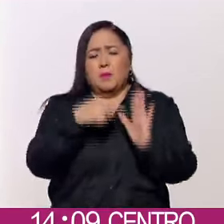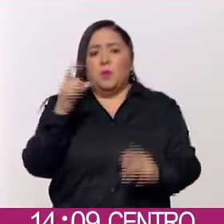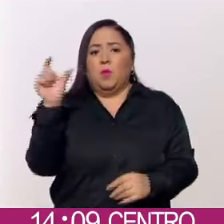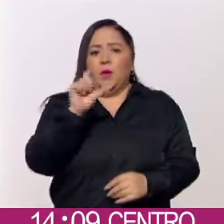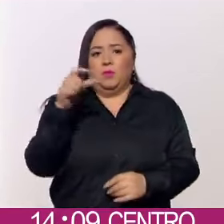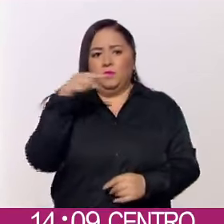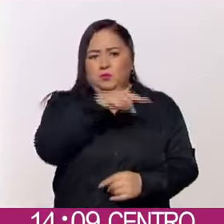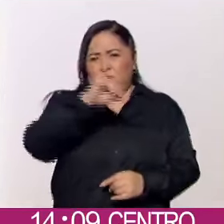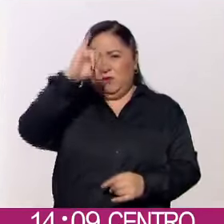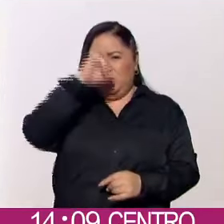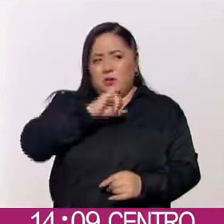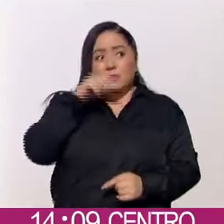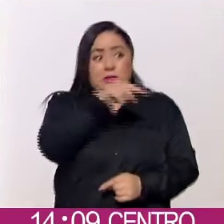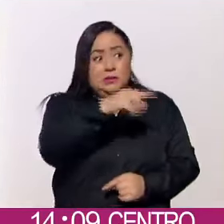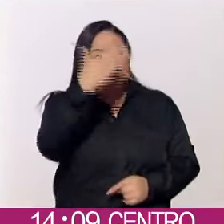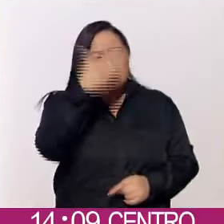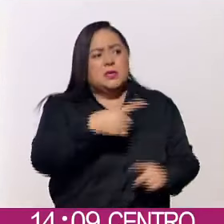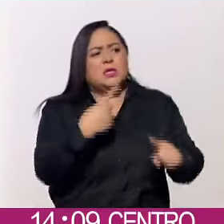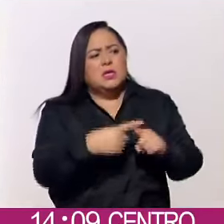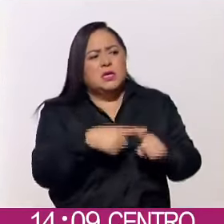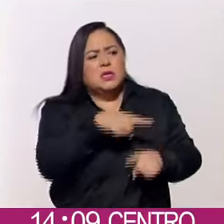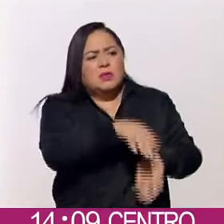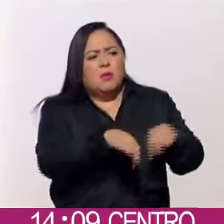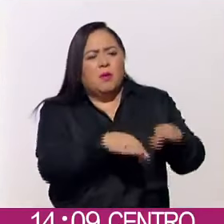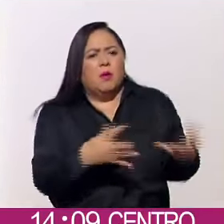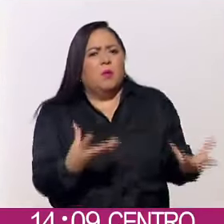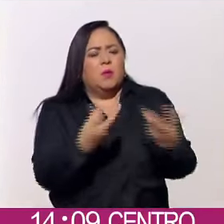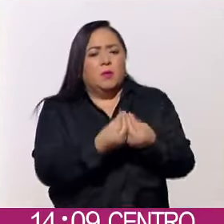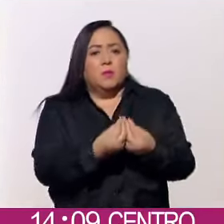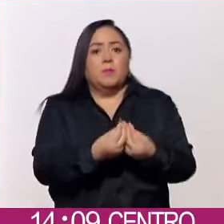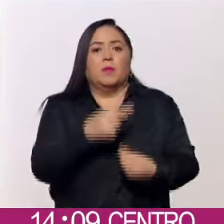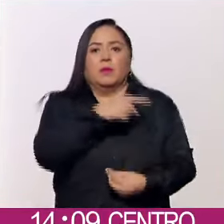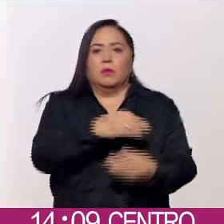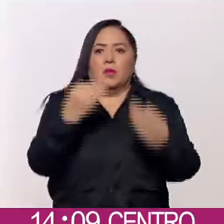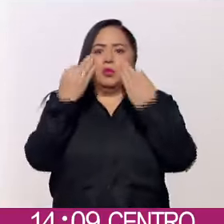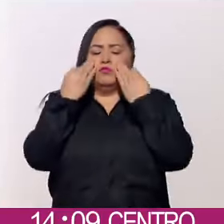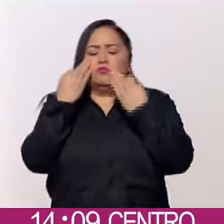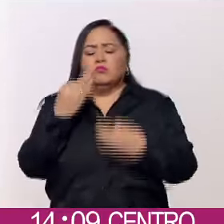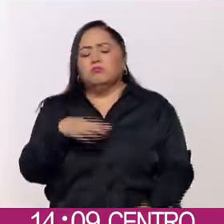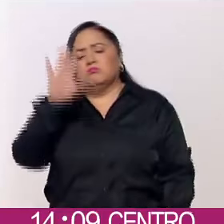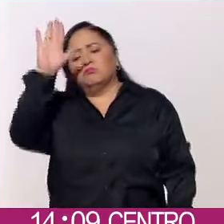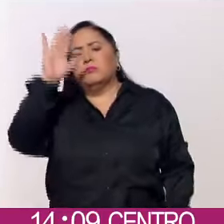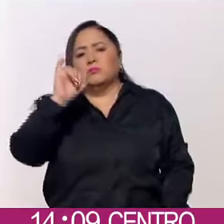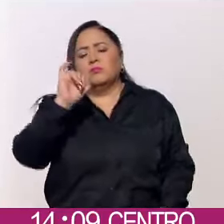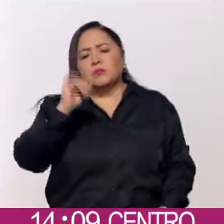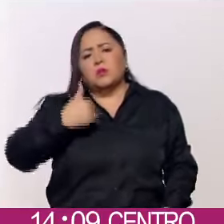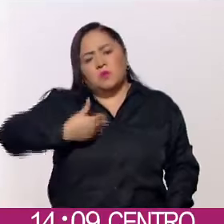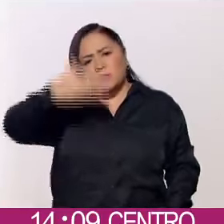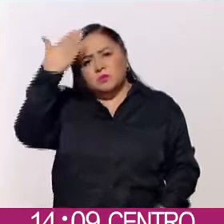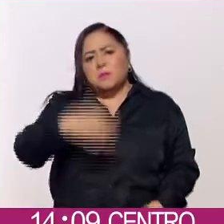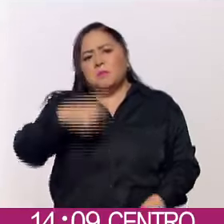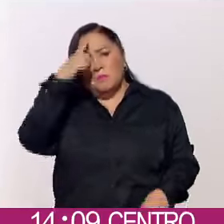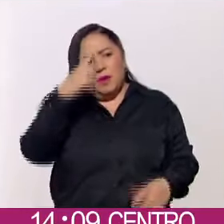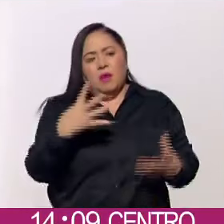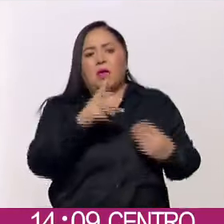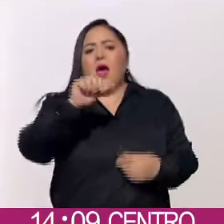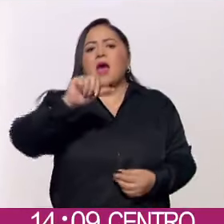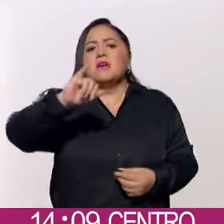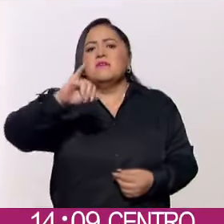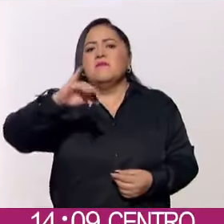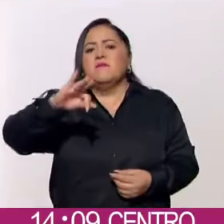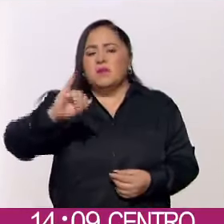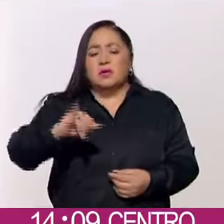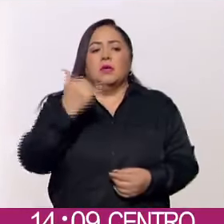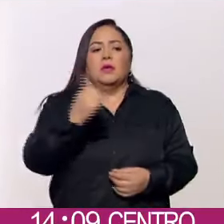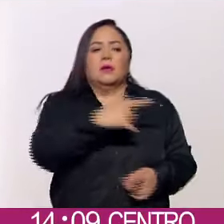cuando su jefe le preguntó si sabía para quién estaba trabajando, el testigo contestó, sí, para la gente de la AFI y de